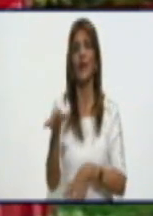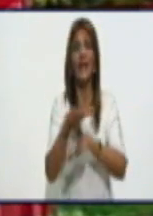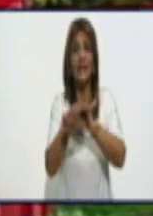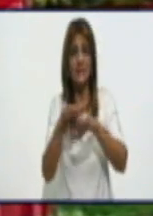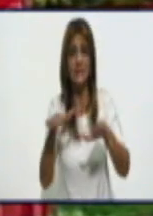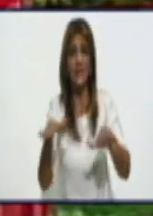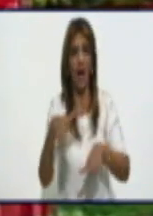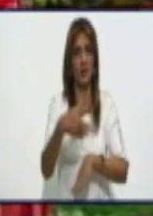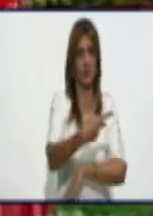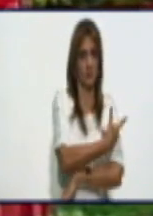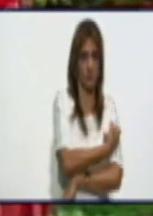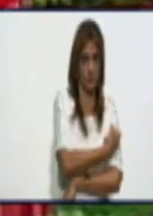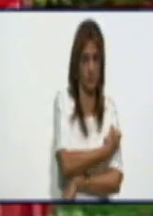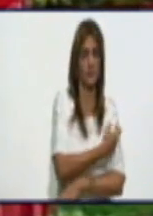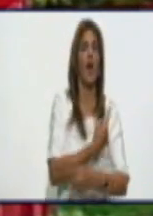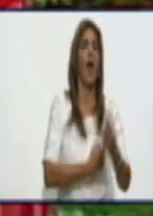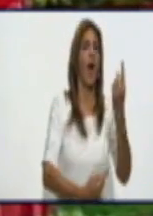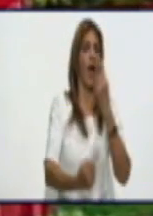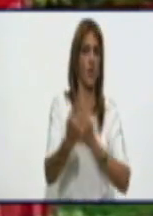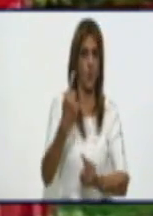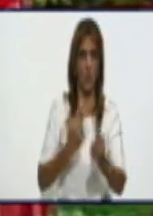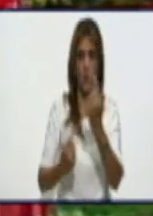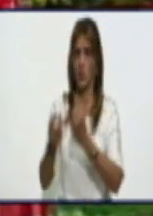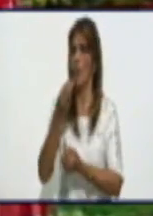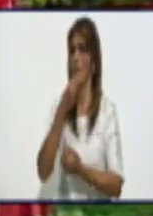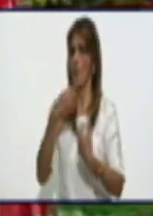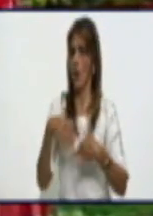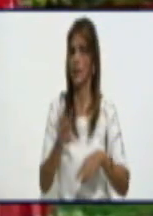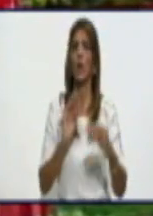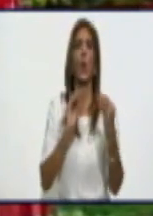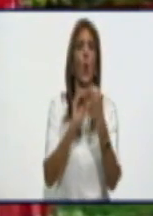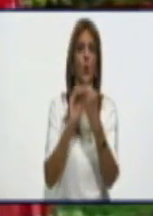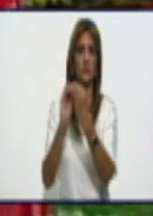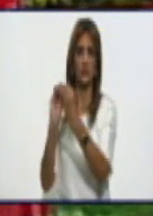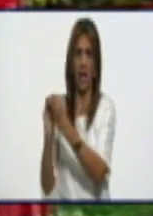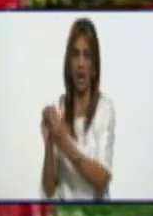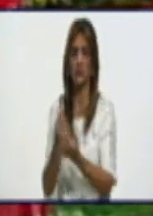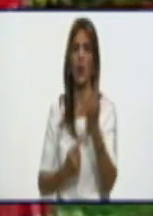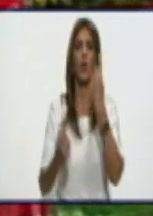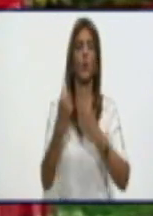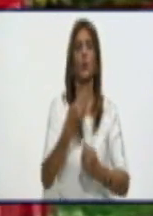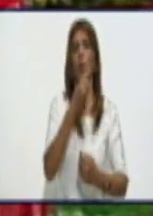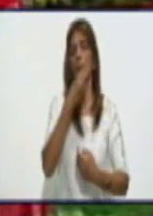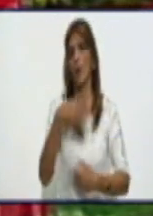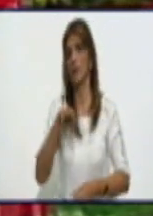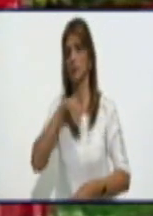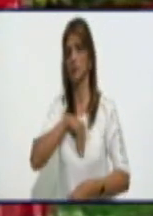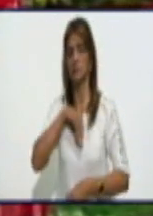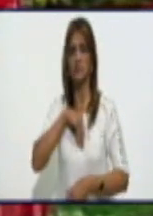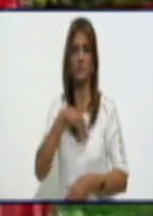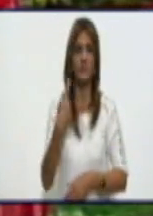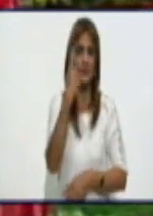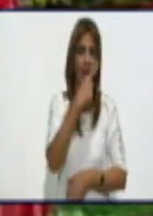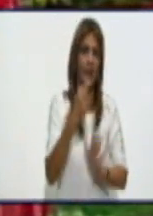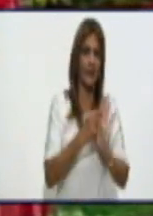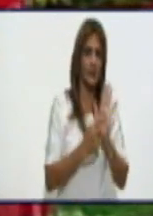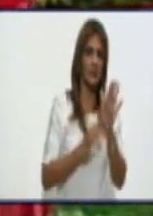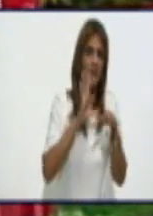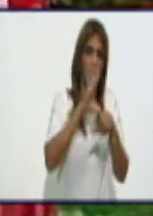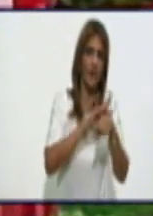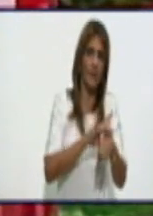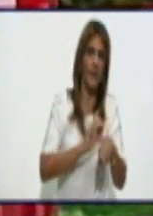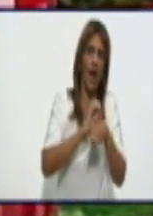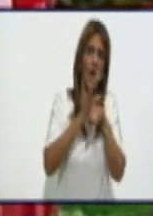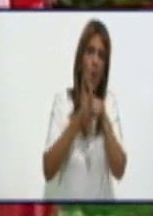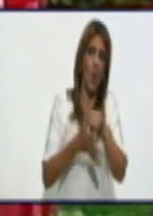Imagino que alguno haya sido contacto, que alguno haya tenido sintomatología. ¿Cómo ha ido evolucionando esto